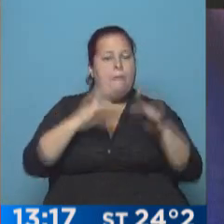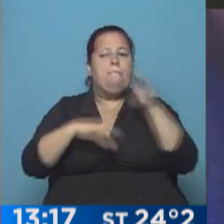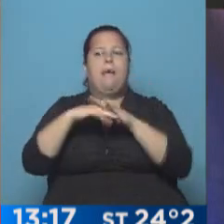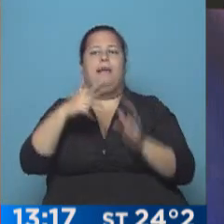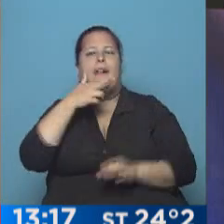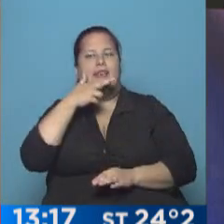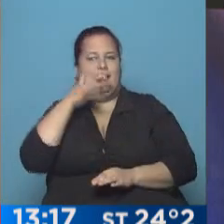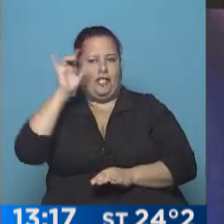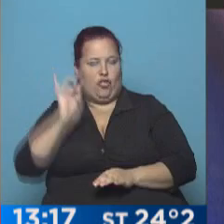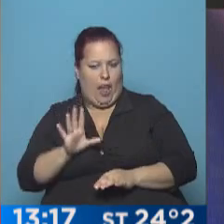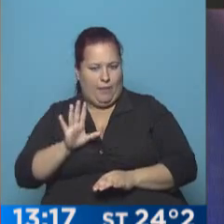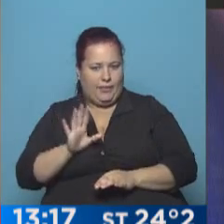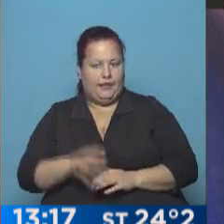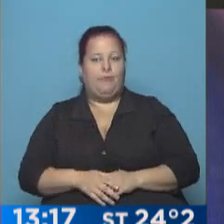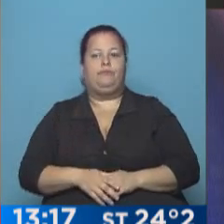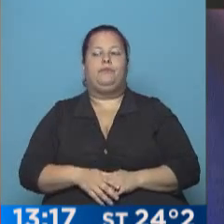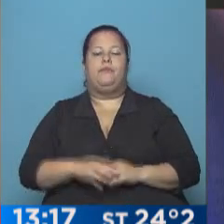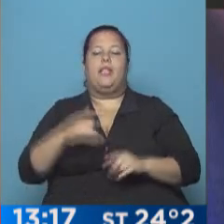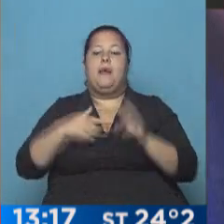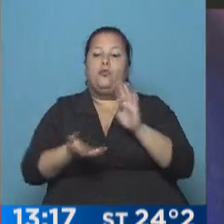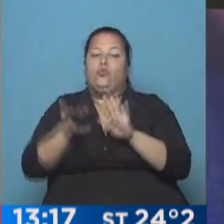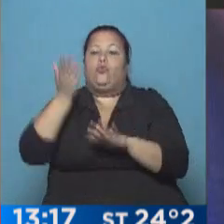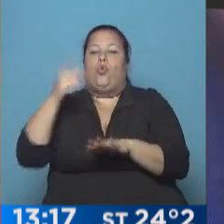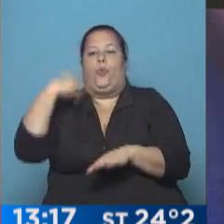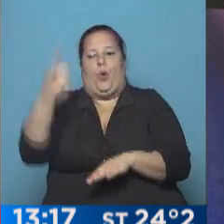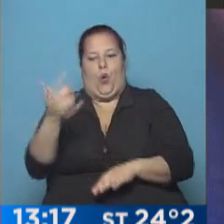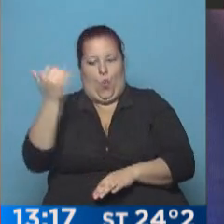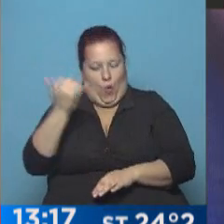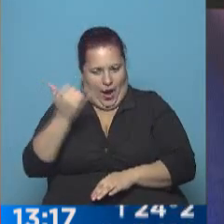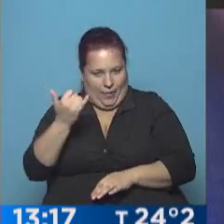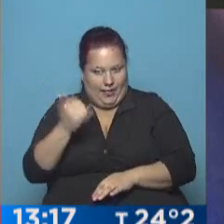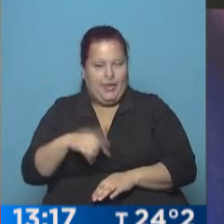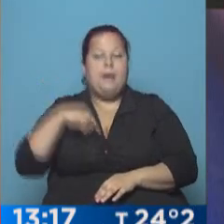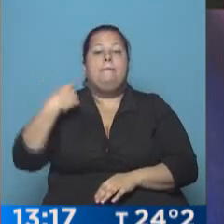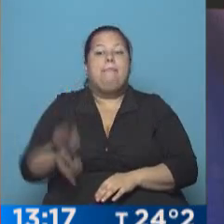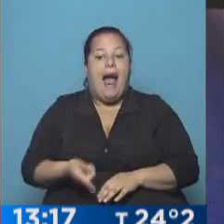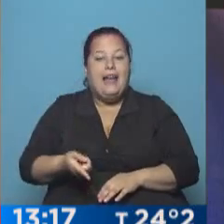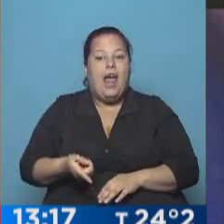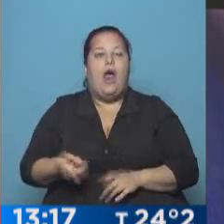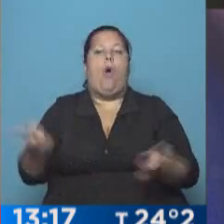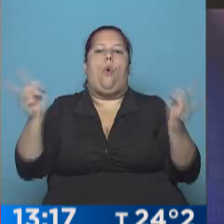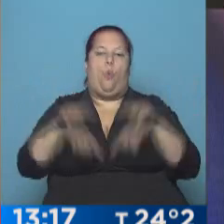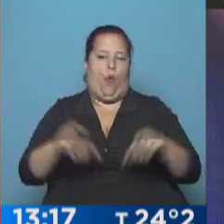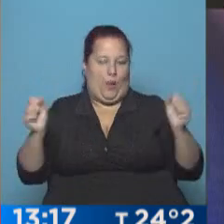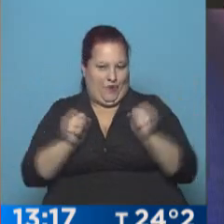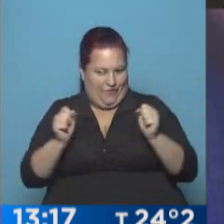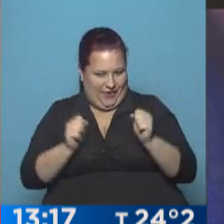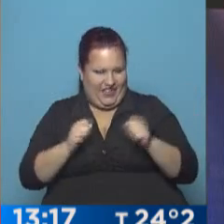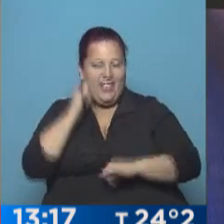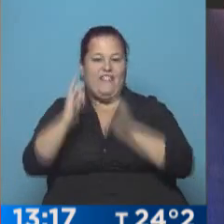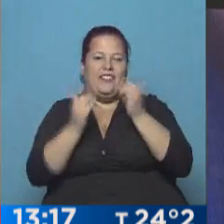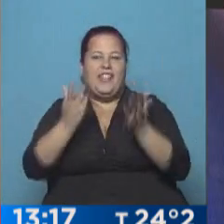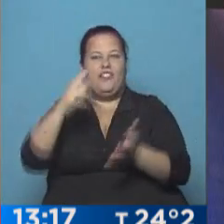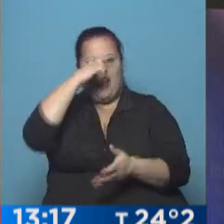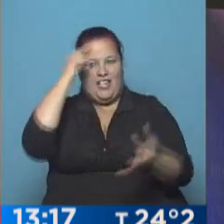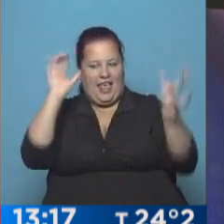la máxima solo 17. Ancienden un poquitito ya para el jueves. Para mañana vuelve el frío. Información